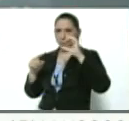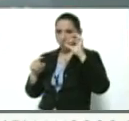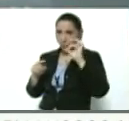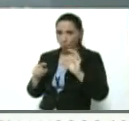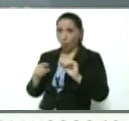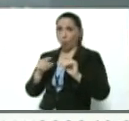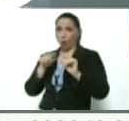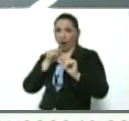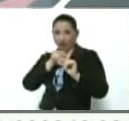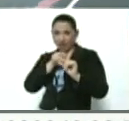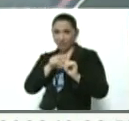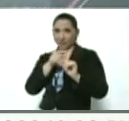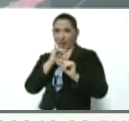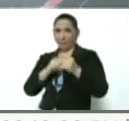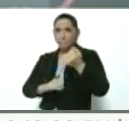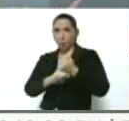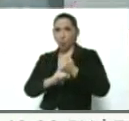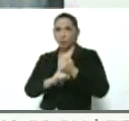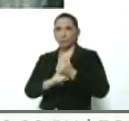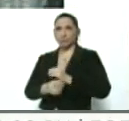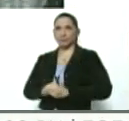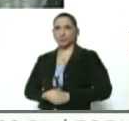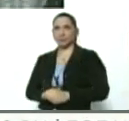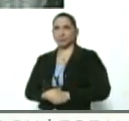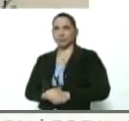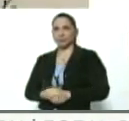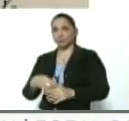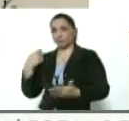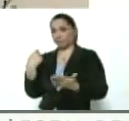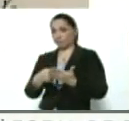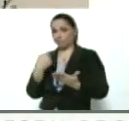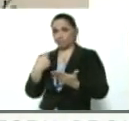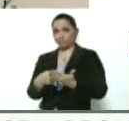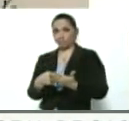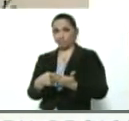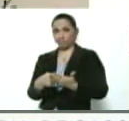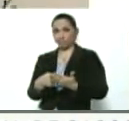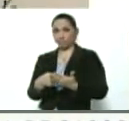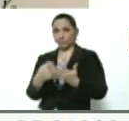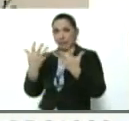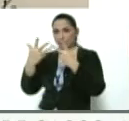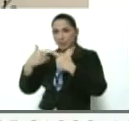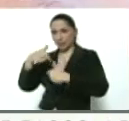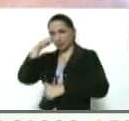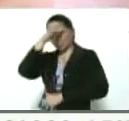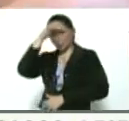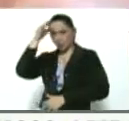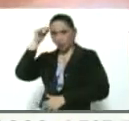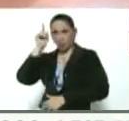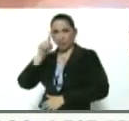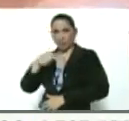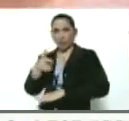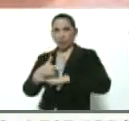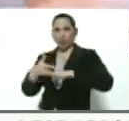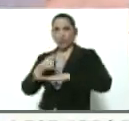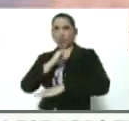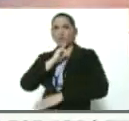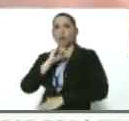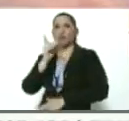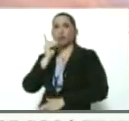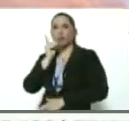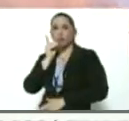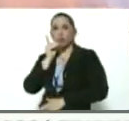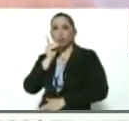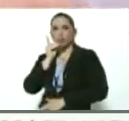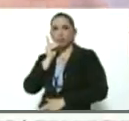el incentivo de la administración de Donald Trump y del gobierno de Iván Duque, a